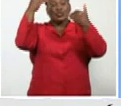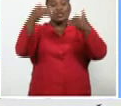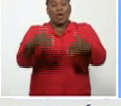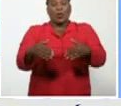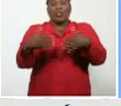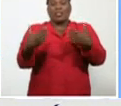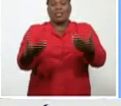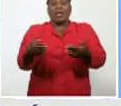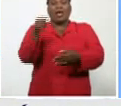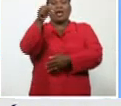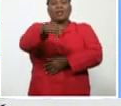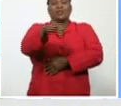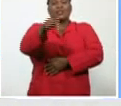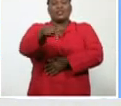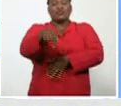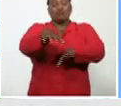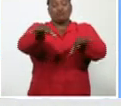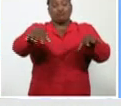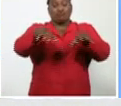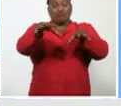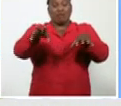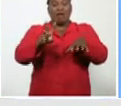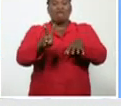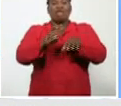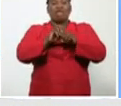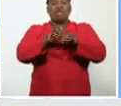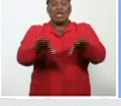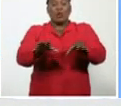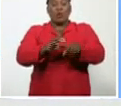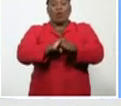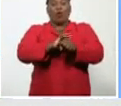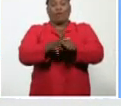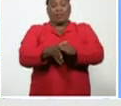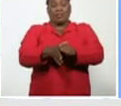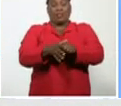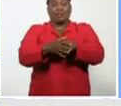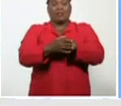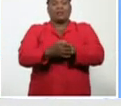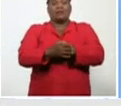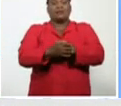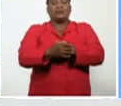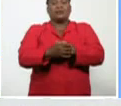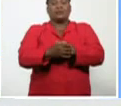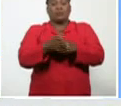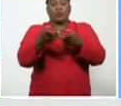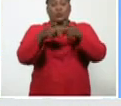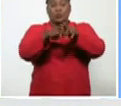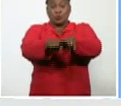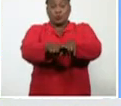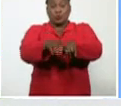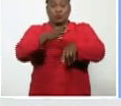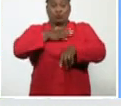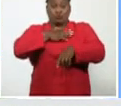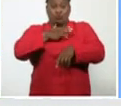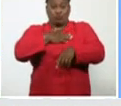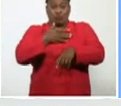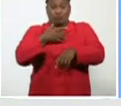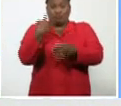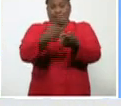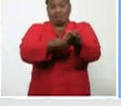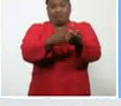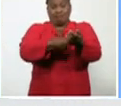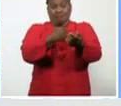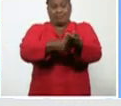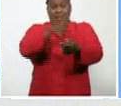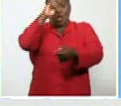actualización de la situación epidemiológica del país frente a la COVID-19. Nos acompaña, como ya es habitual, el doctor Francisco